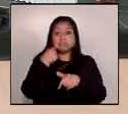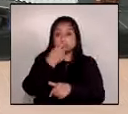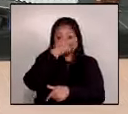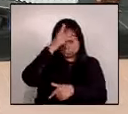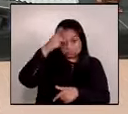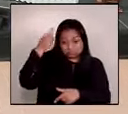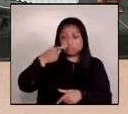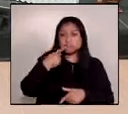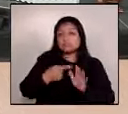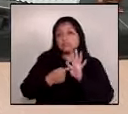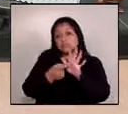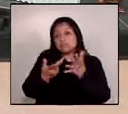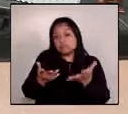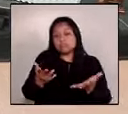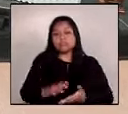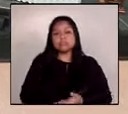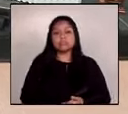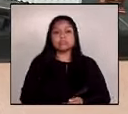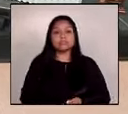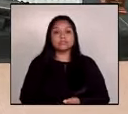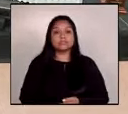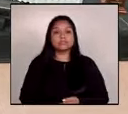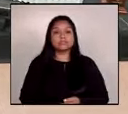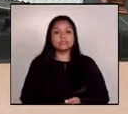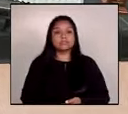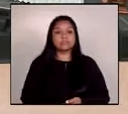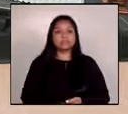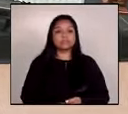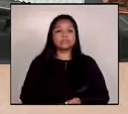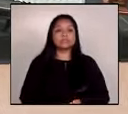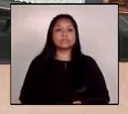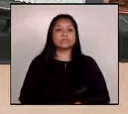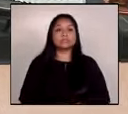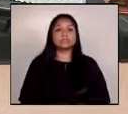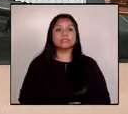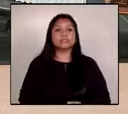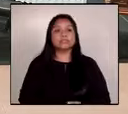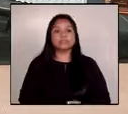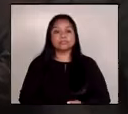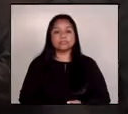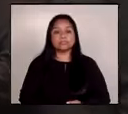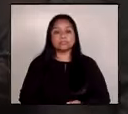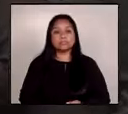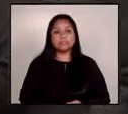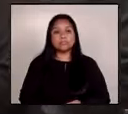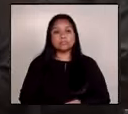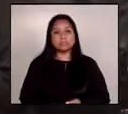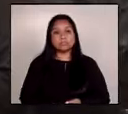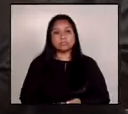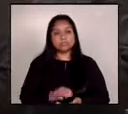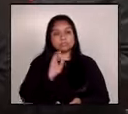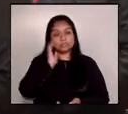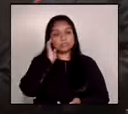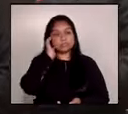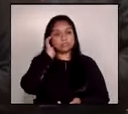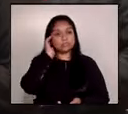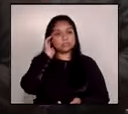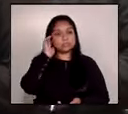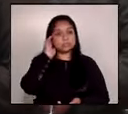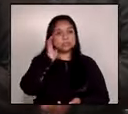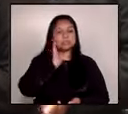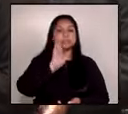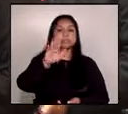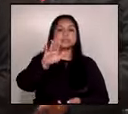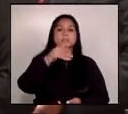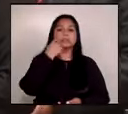gobierno hay una repregunta de la periodista Lely Sánchez señor comisionado gracias comisionado solo aclarar estos casos